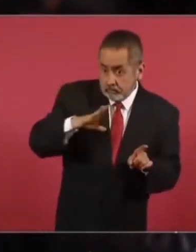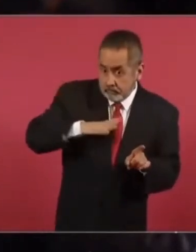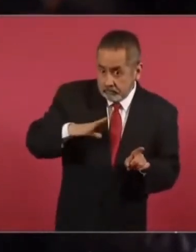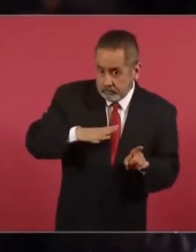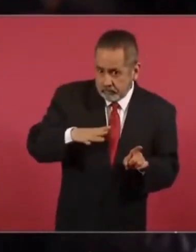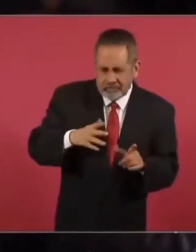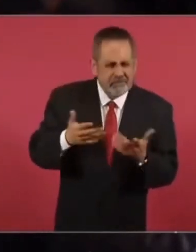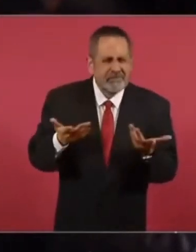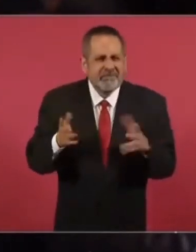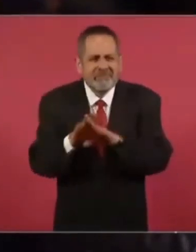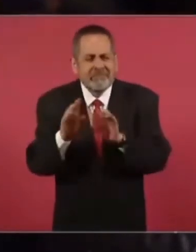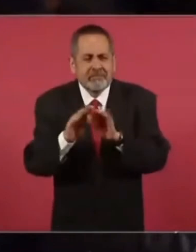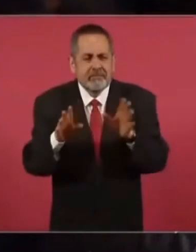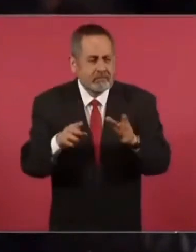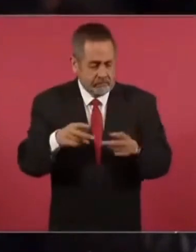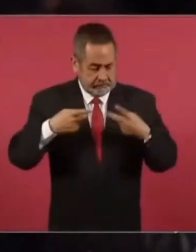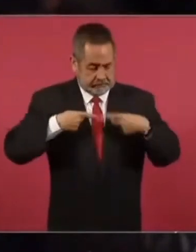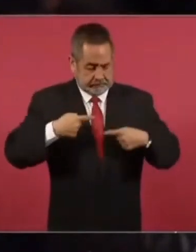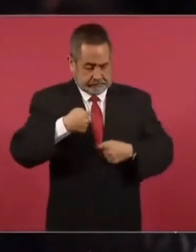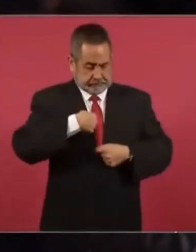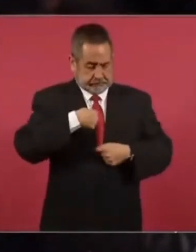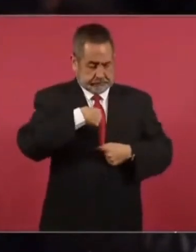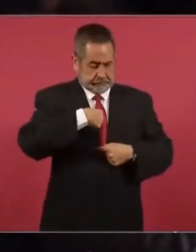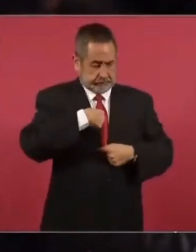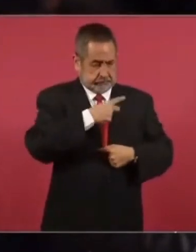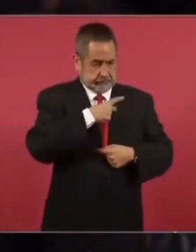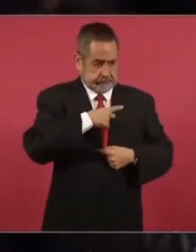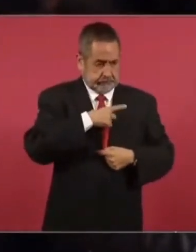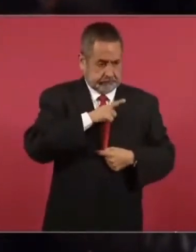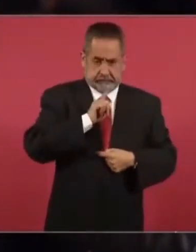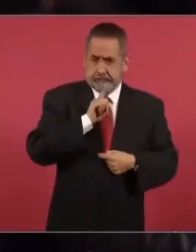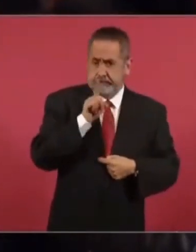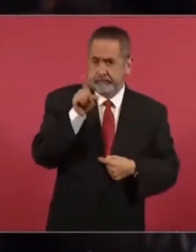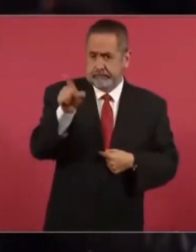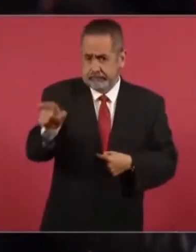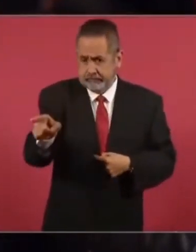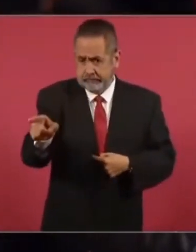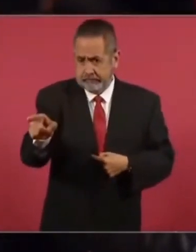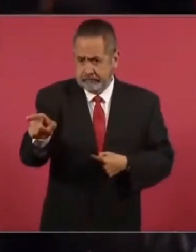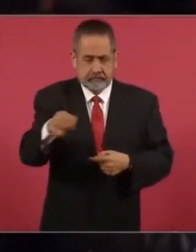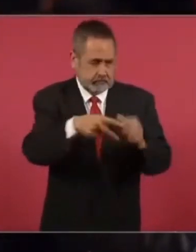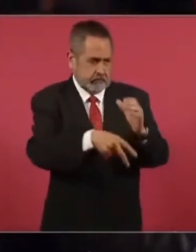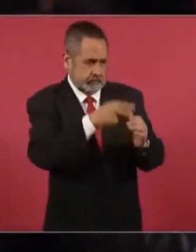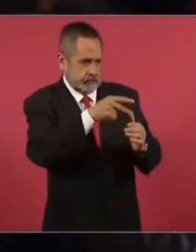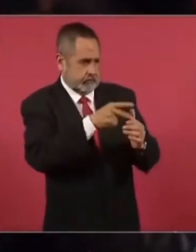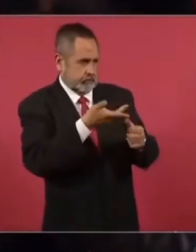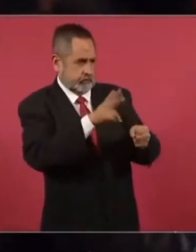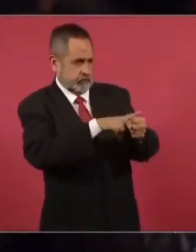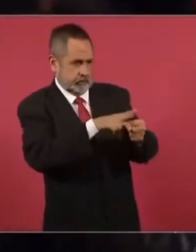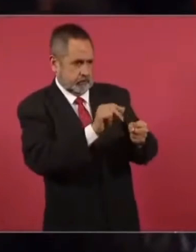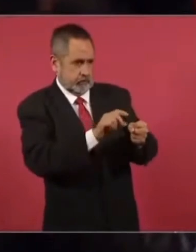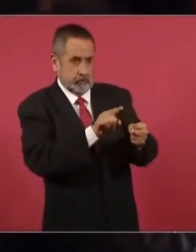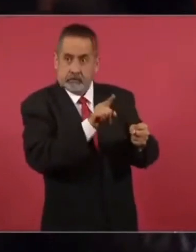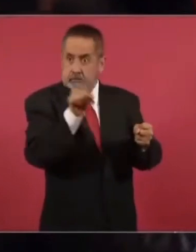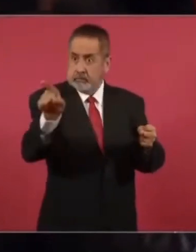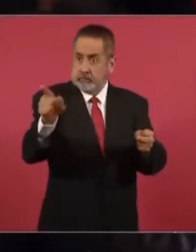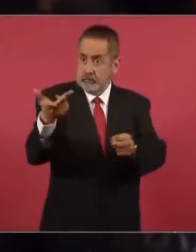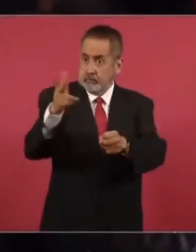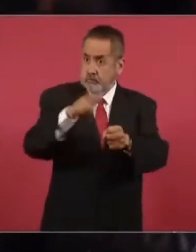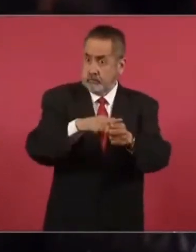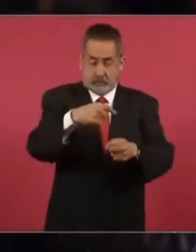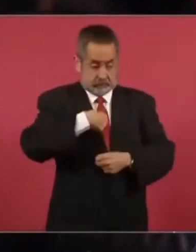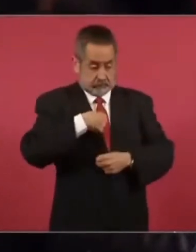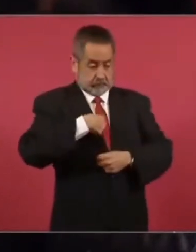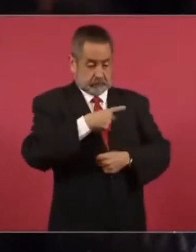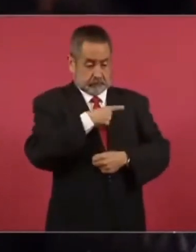quedado claro si el paciente va a tener que ir, digamos, al lugar donde se encontró este medicamento